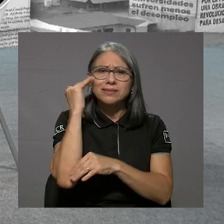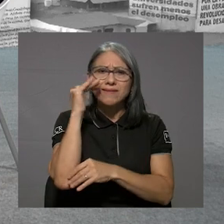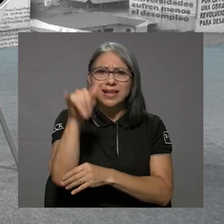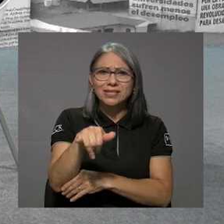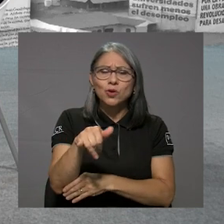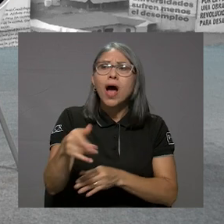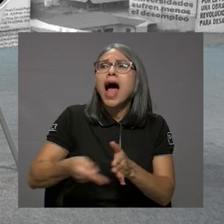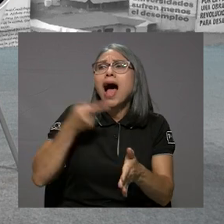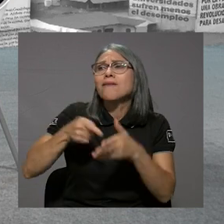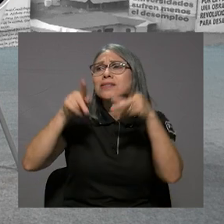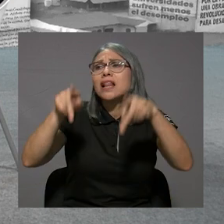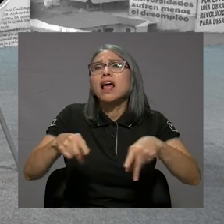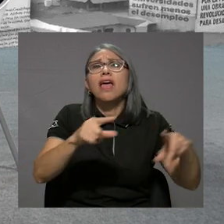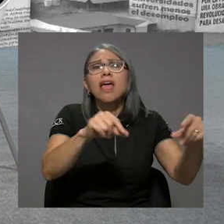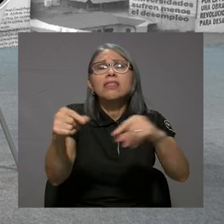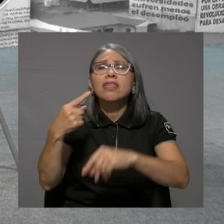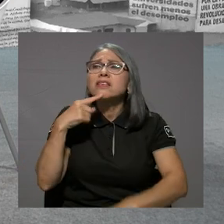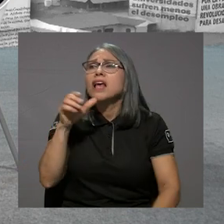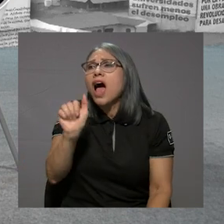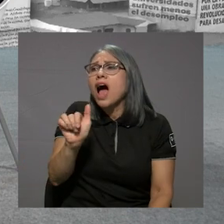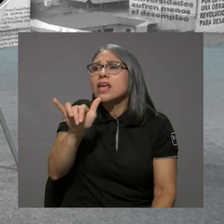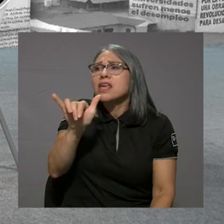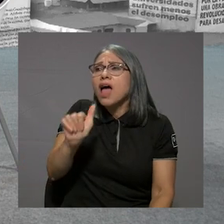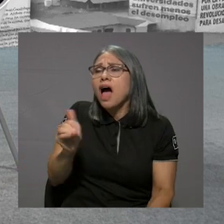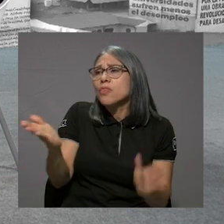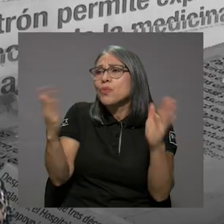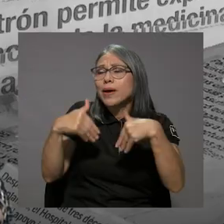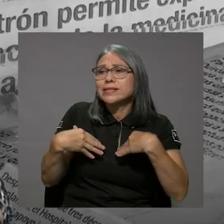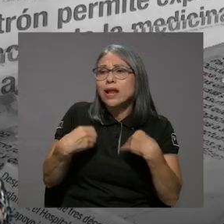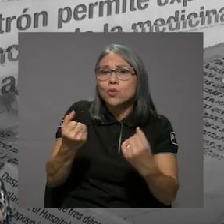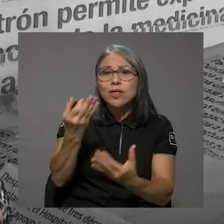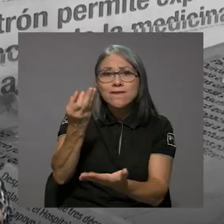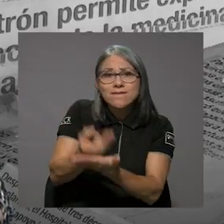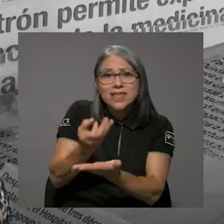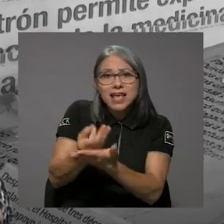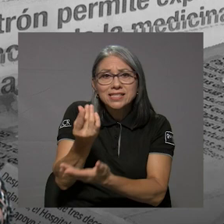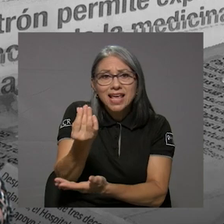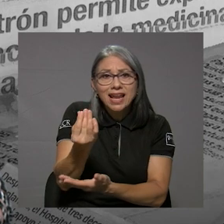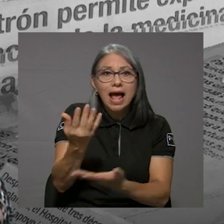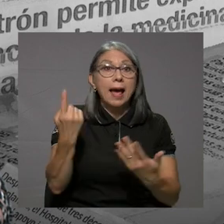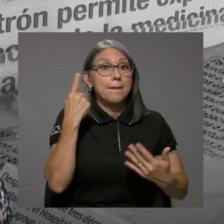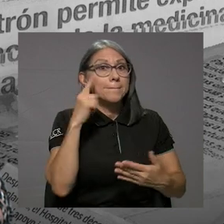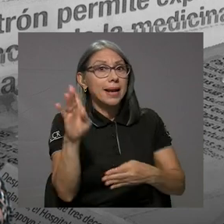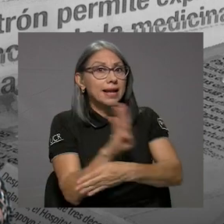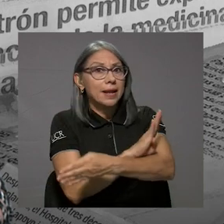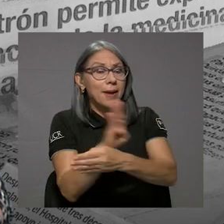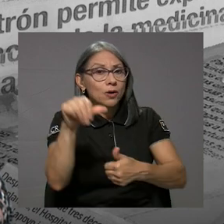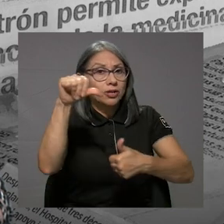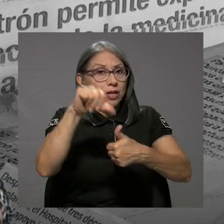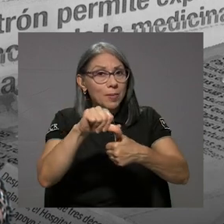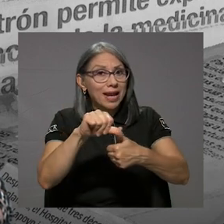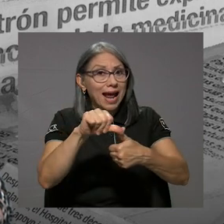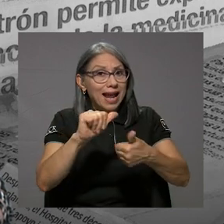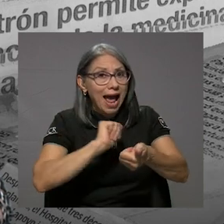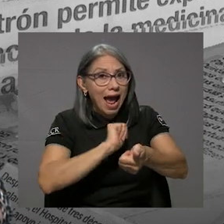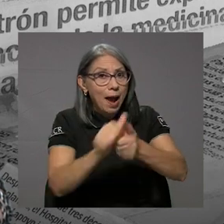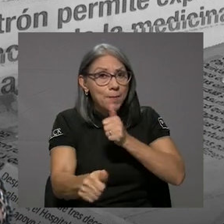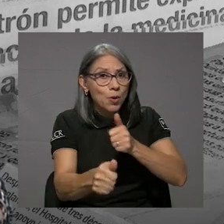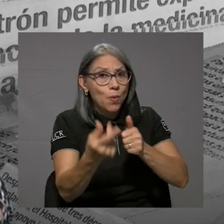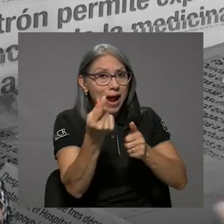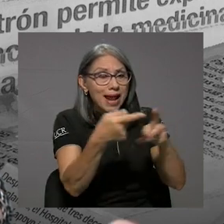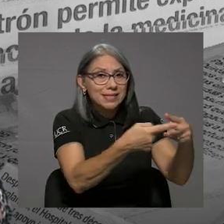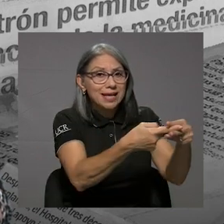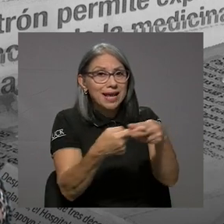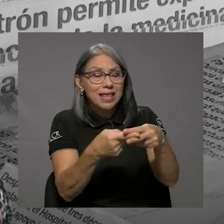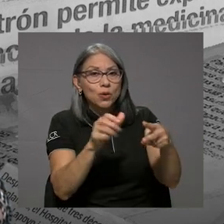que dice que AIA no tiene salud financiera. Bueno, para que el Banco Centroamericana aprobara este crédito a